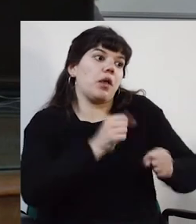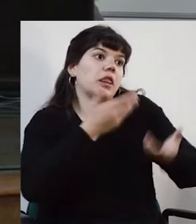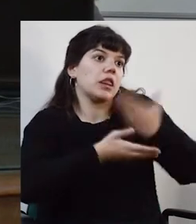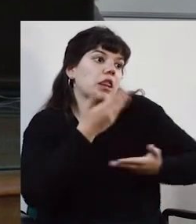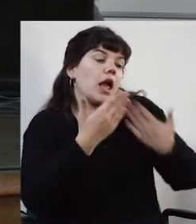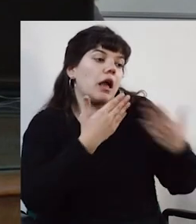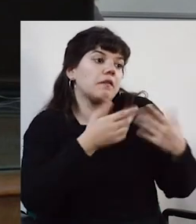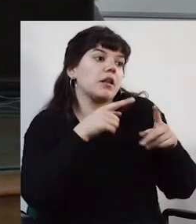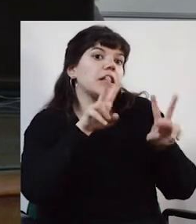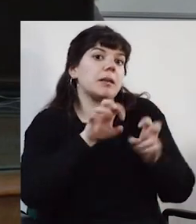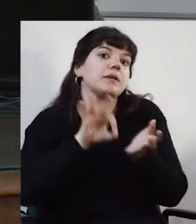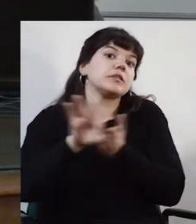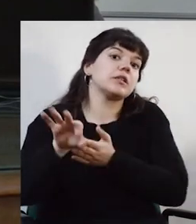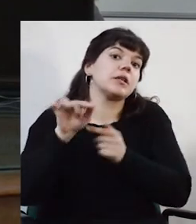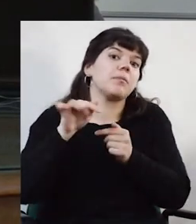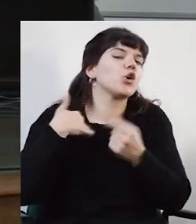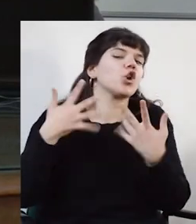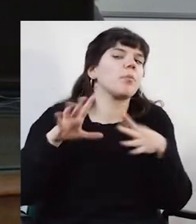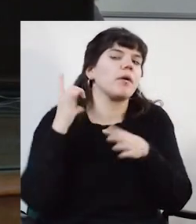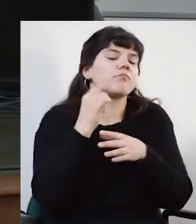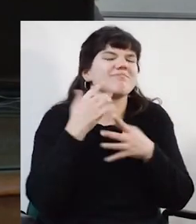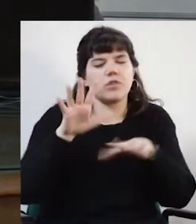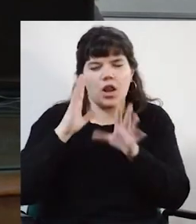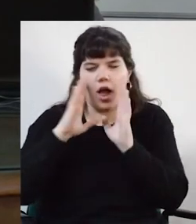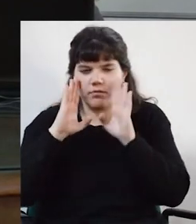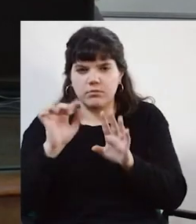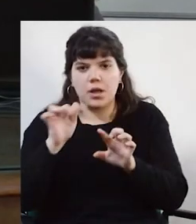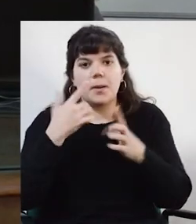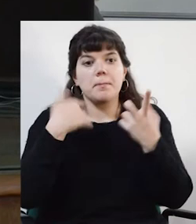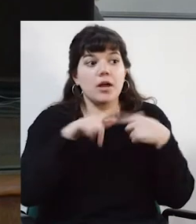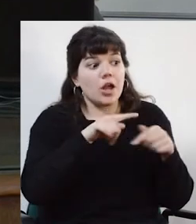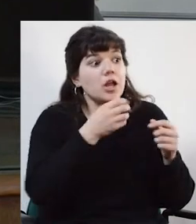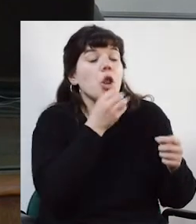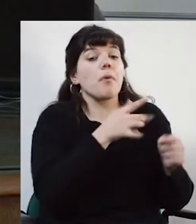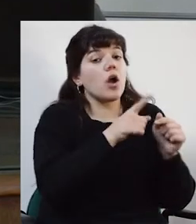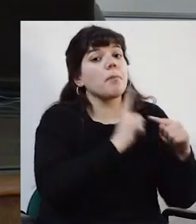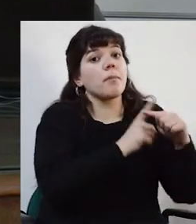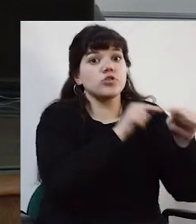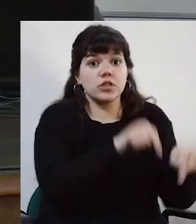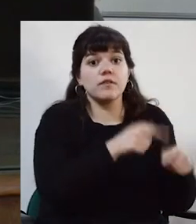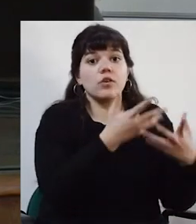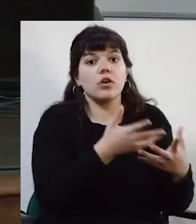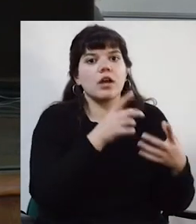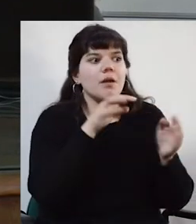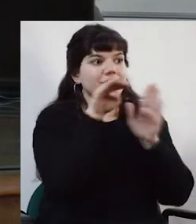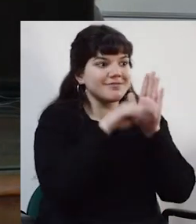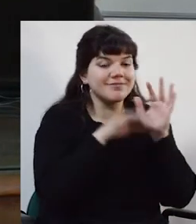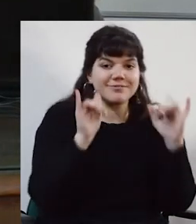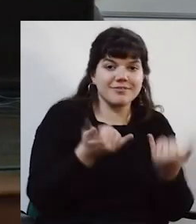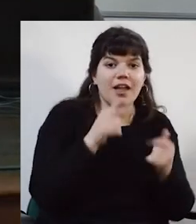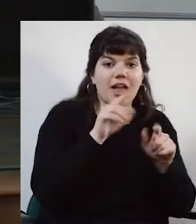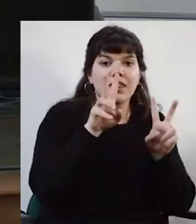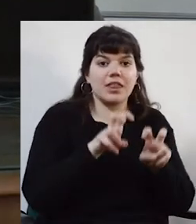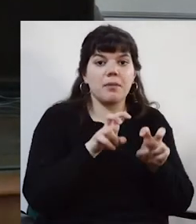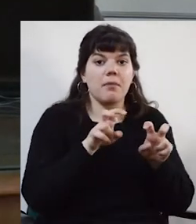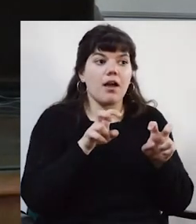con el sistema de postulación. que sé, bueno, no me voy a ir por ahí. Pero la ventaja del CBUI es que, claro, como los datos están en el formato